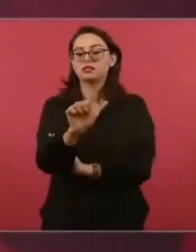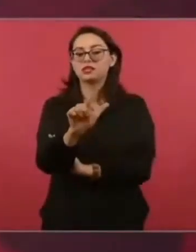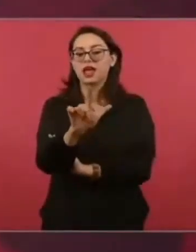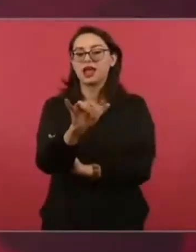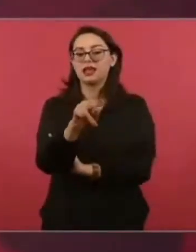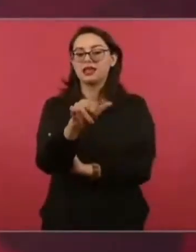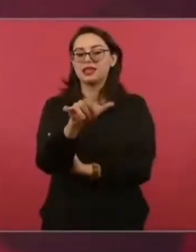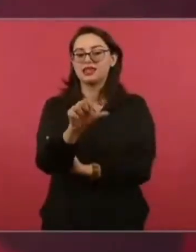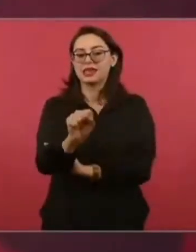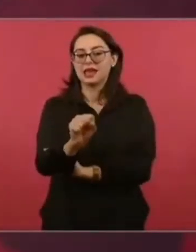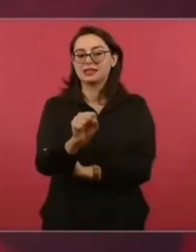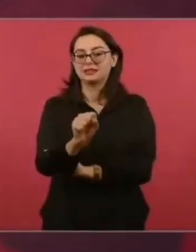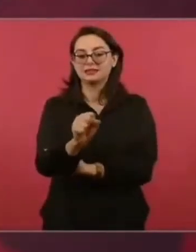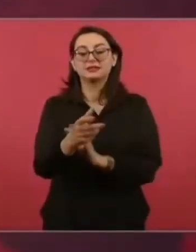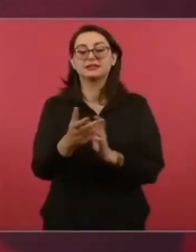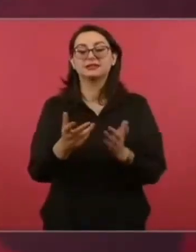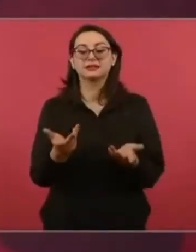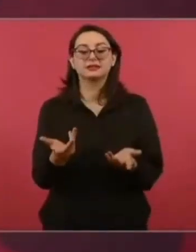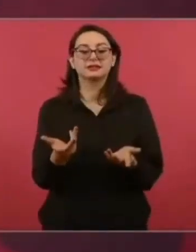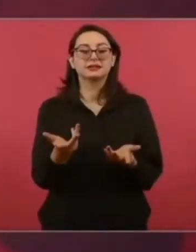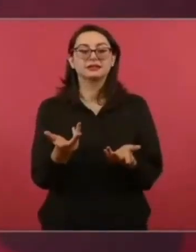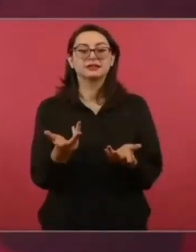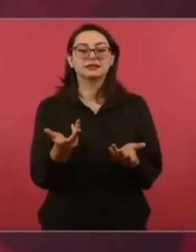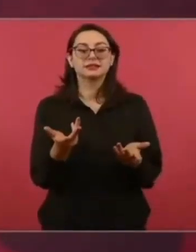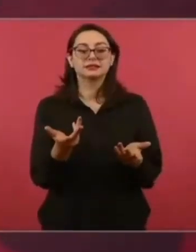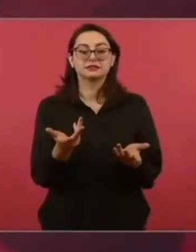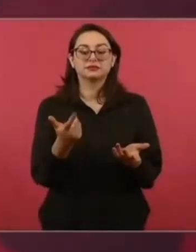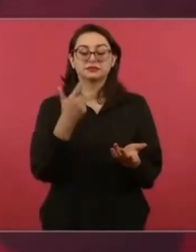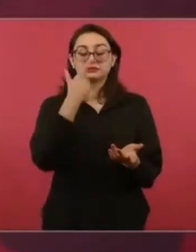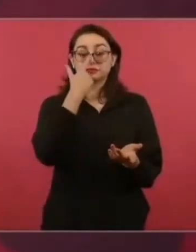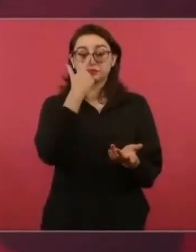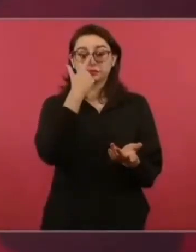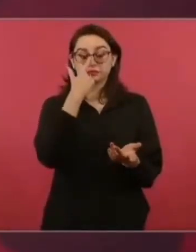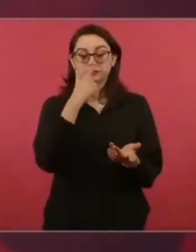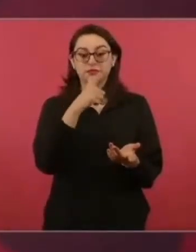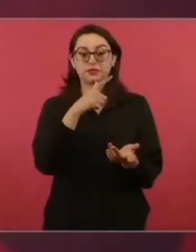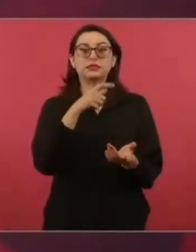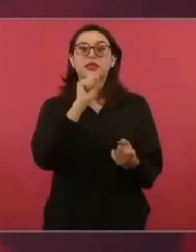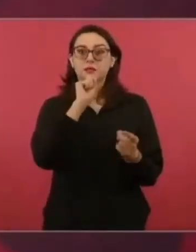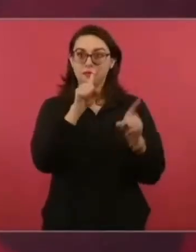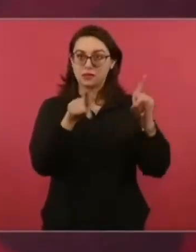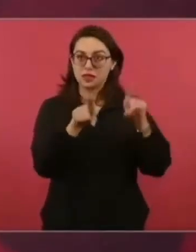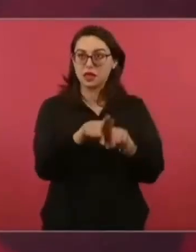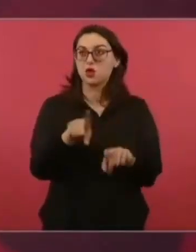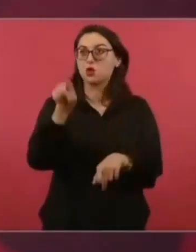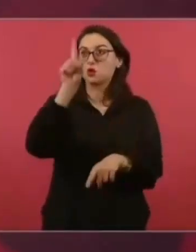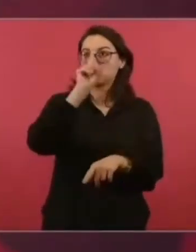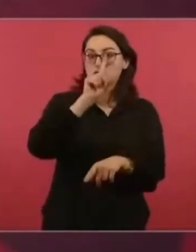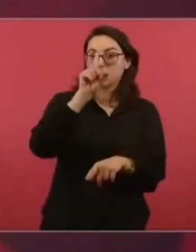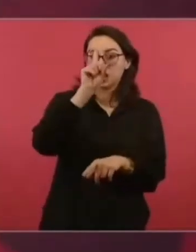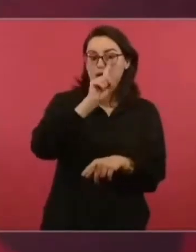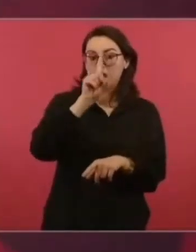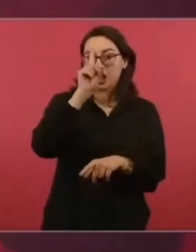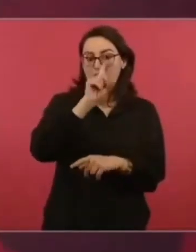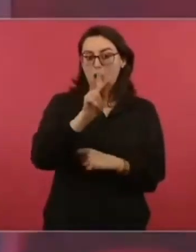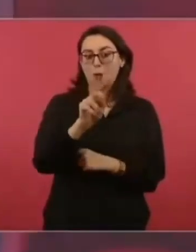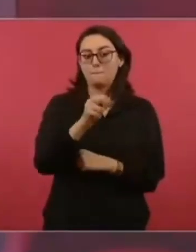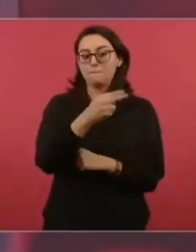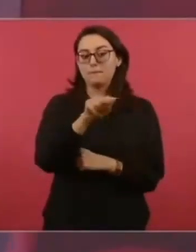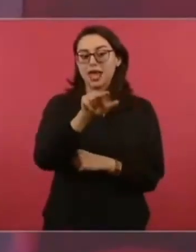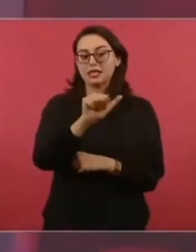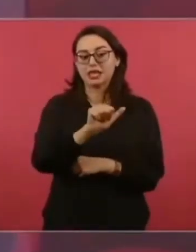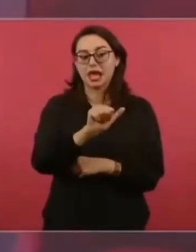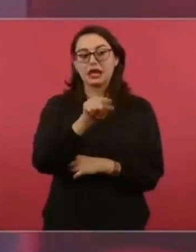asesor económico. Le recomendó al presidente Peña que aumentara el precio de la